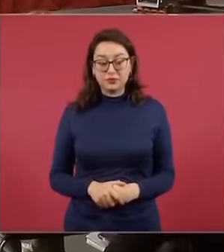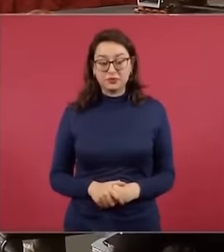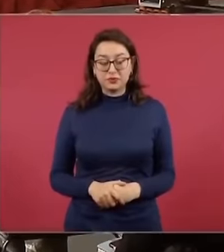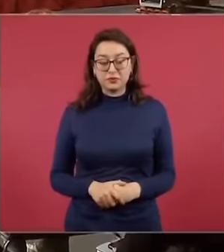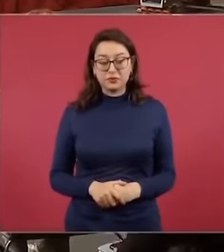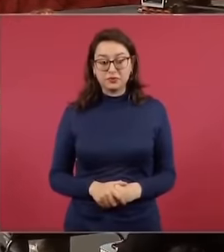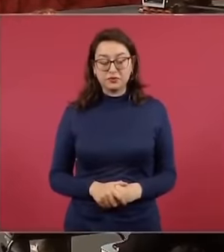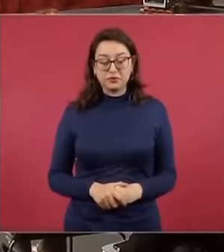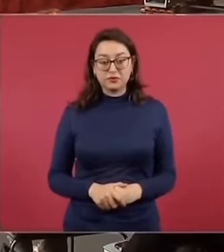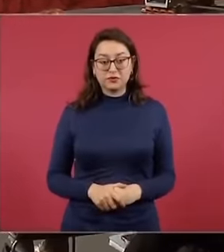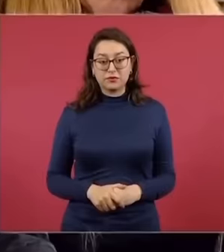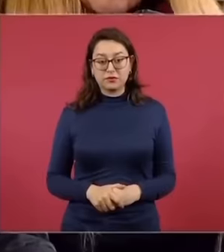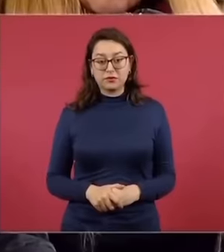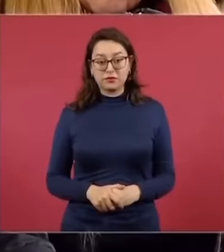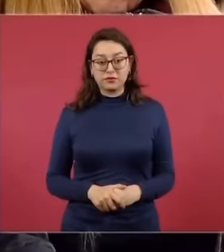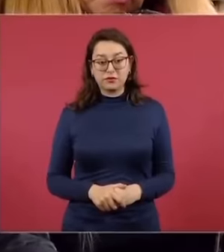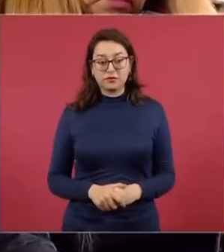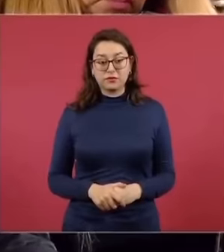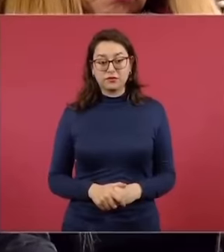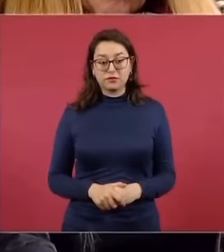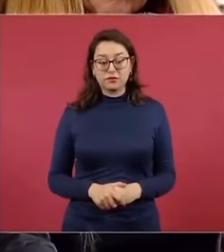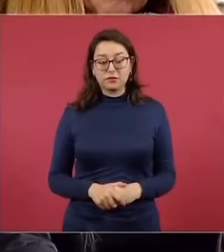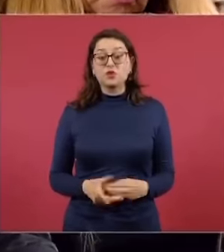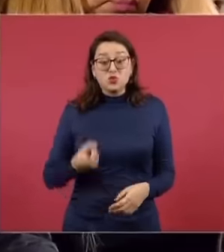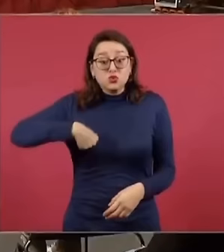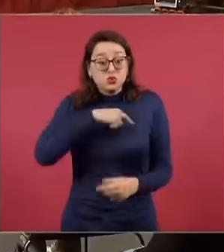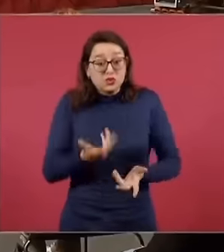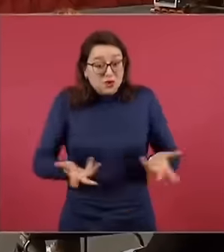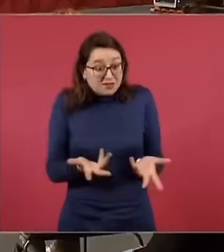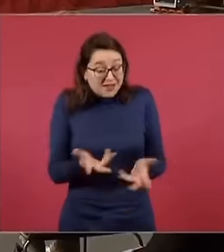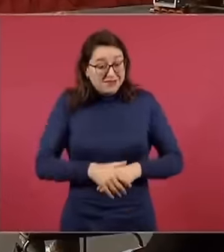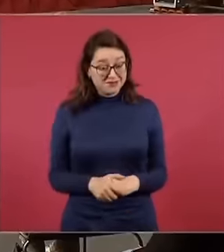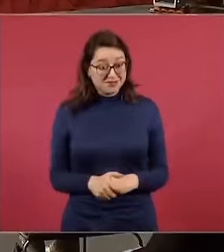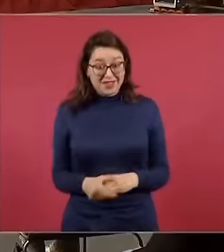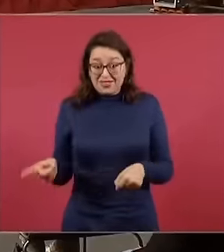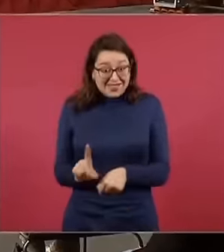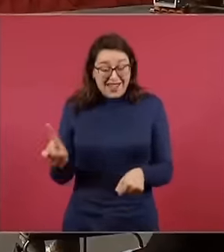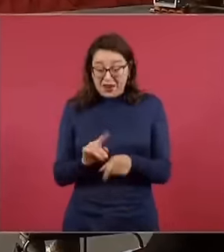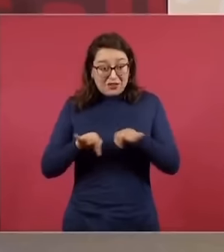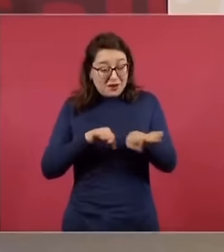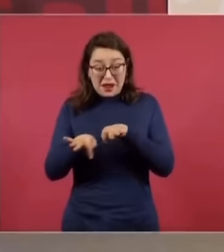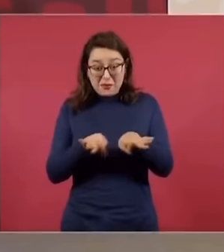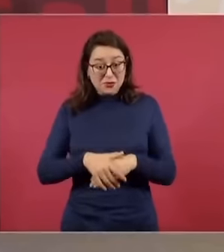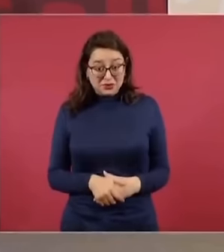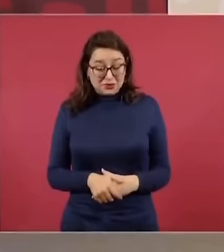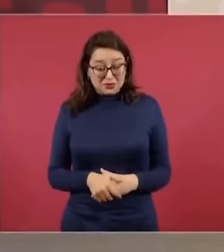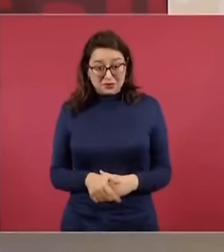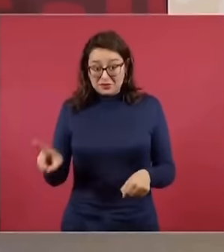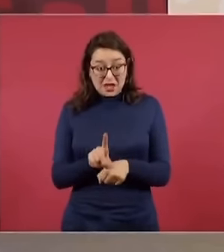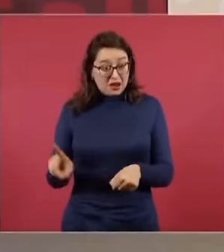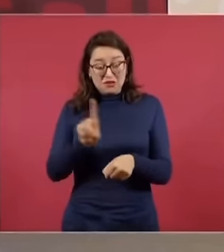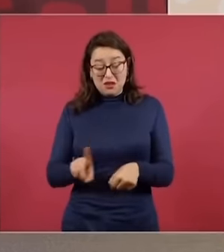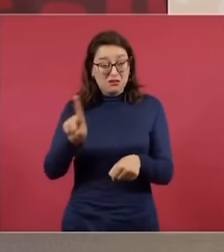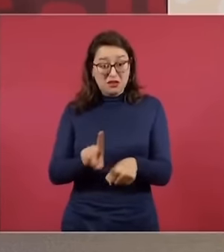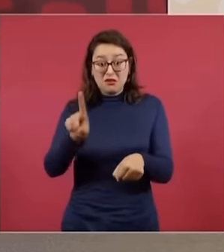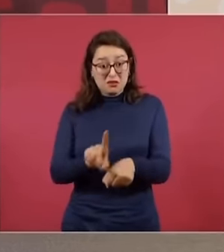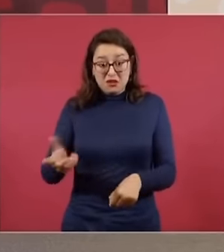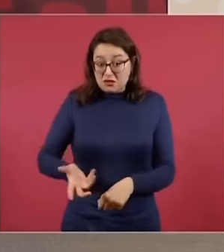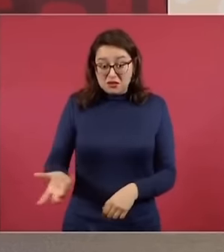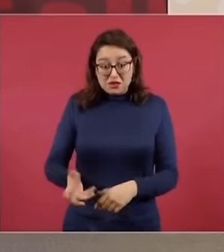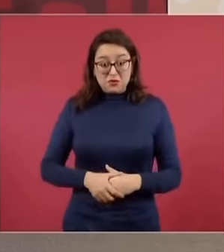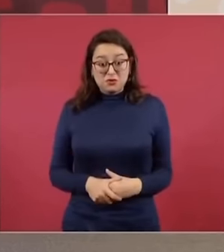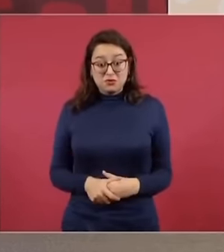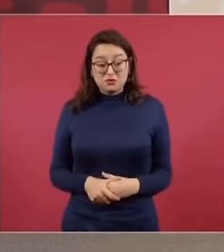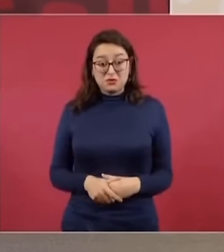Si no se quiere, entonces, que haya una atención más personalizada con esas familias, que no haya internet. Lo estamos haciendo, lo estamos haciendo todos los días, todos los días trabajamos, para